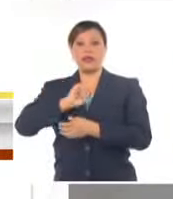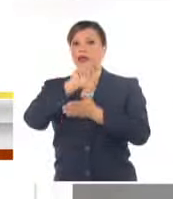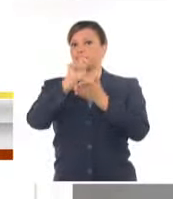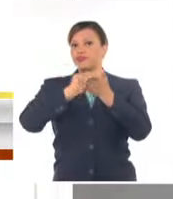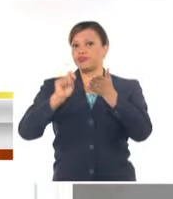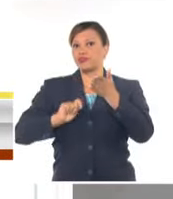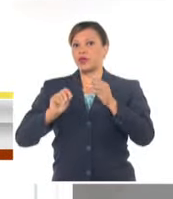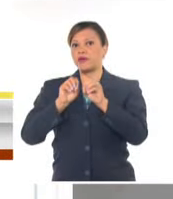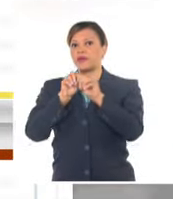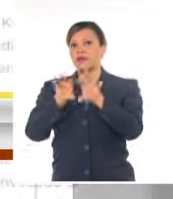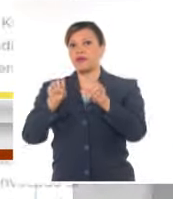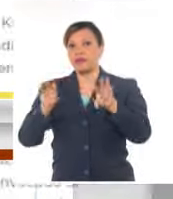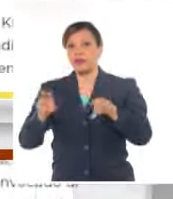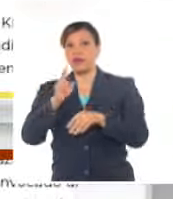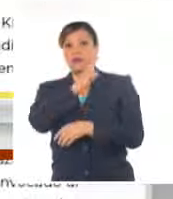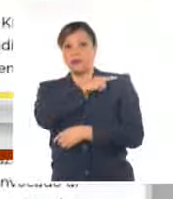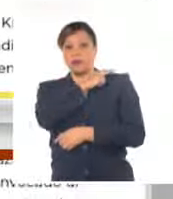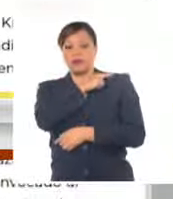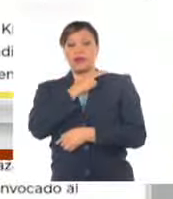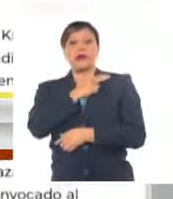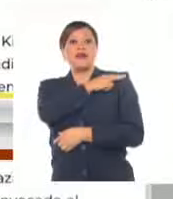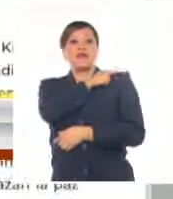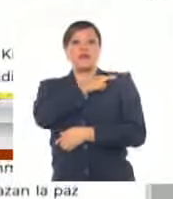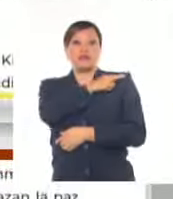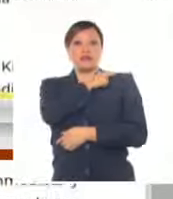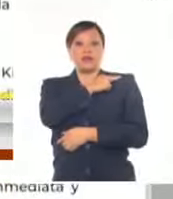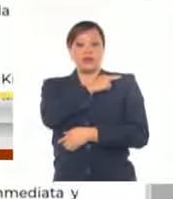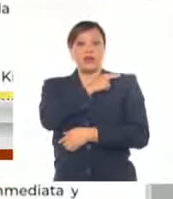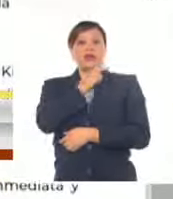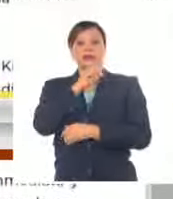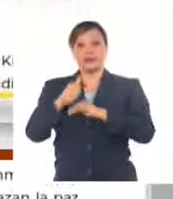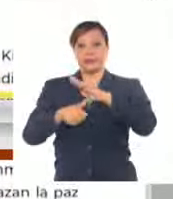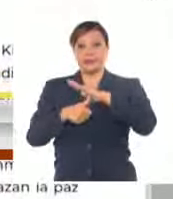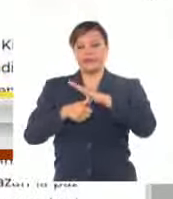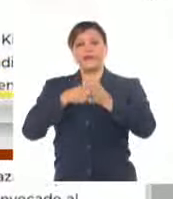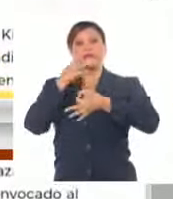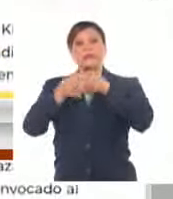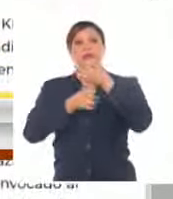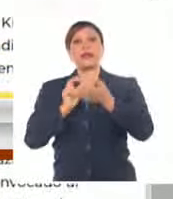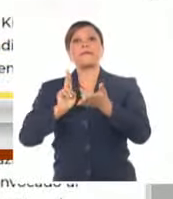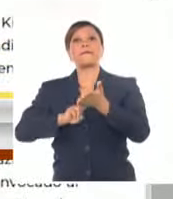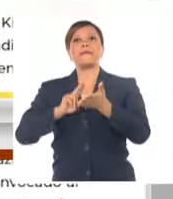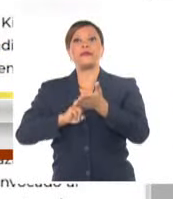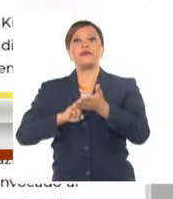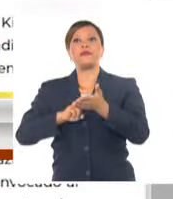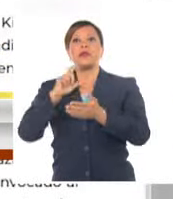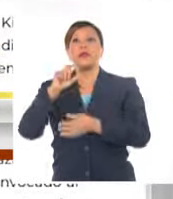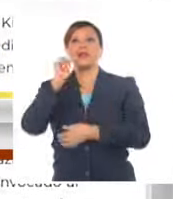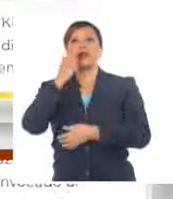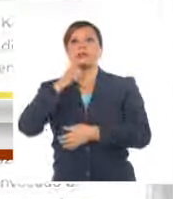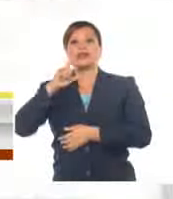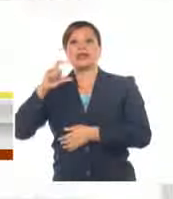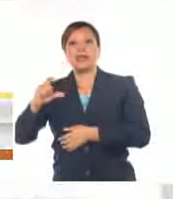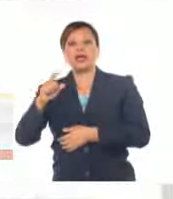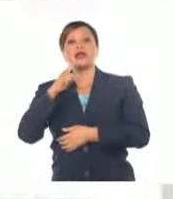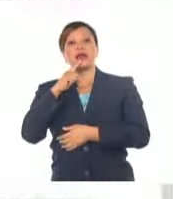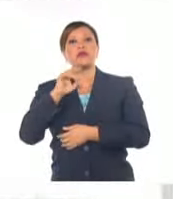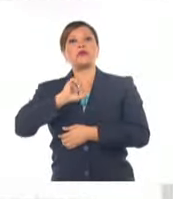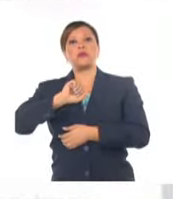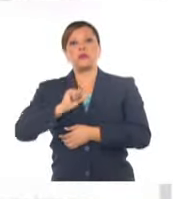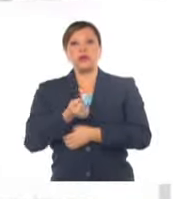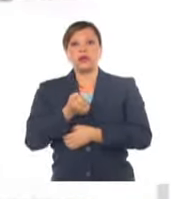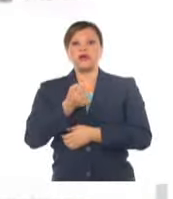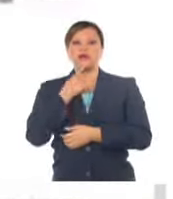divulgado por la máxima funcionaria hondureña se destaca que los miembros de la celac están obligados a acatar la declaración de